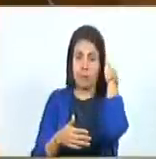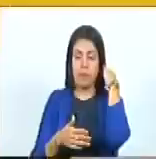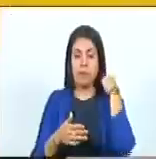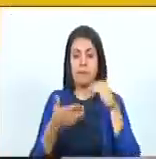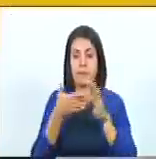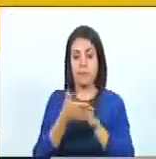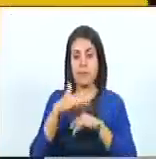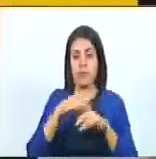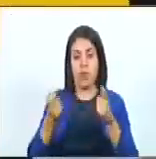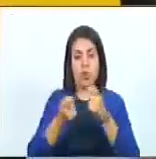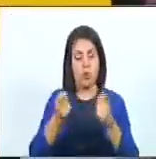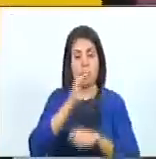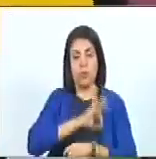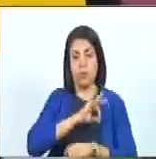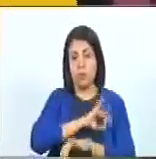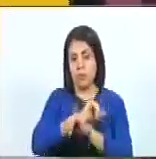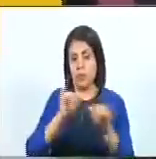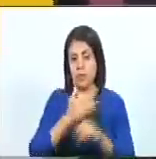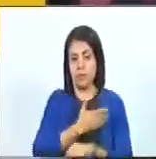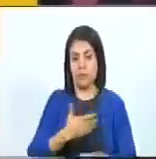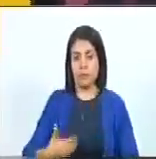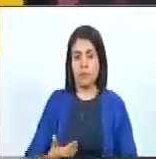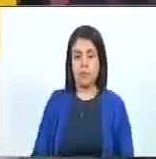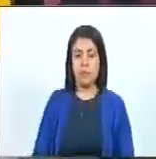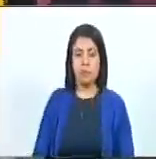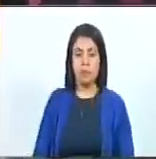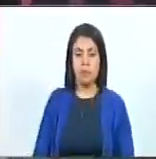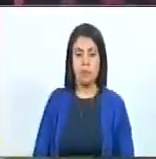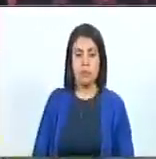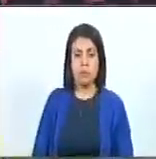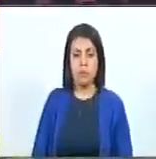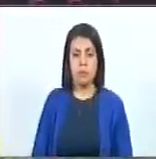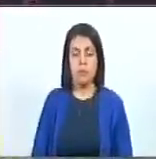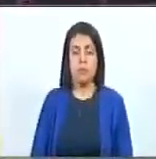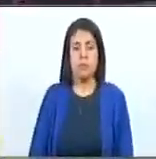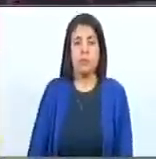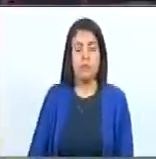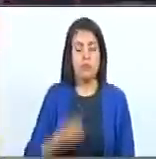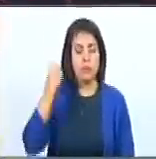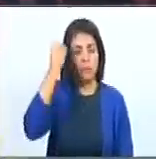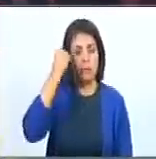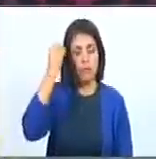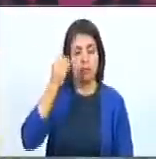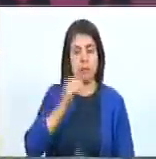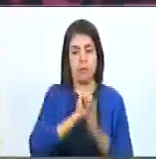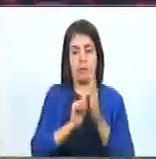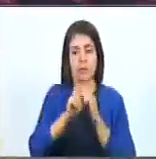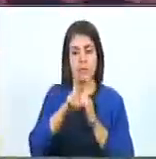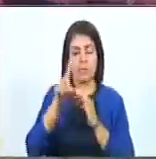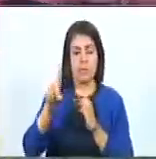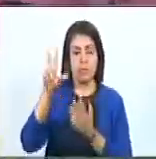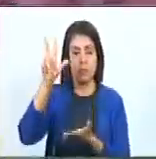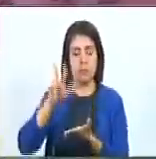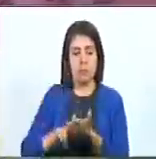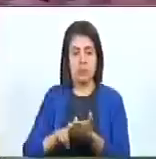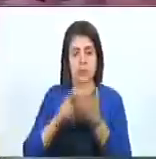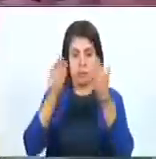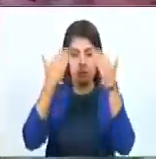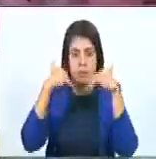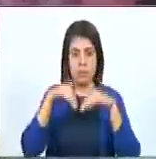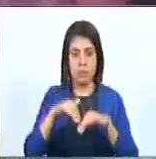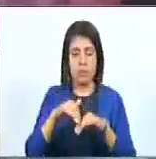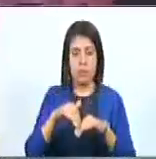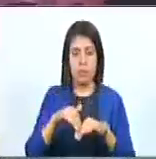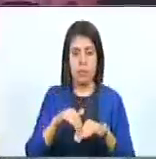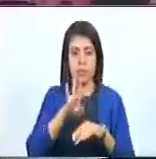relativos al control social. Esto, Océano, presidente. En consideración, el artículo 21. Aprobado. Siguiente.